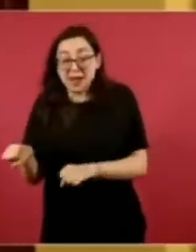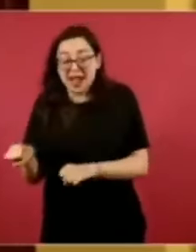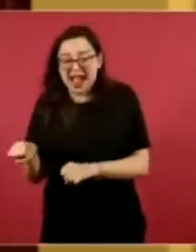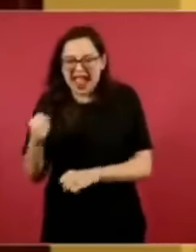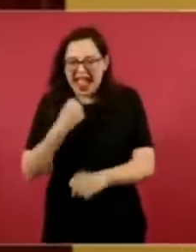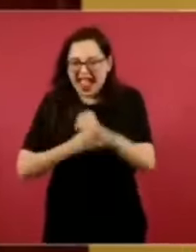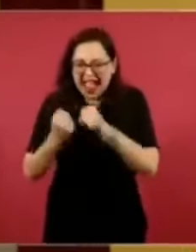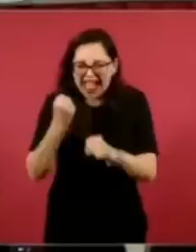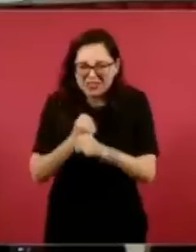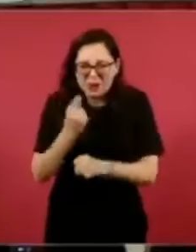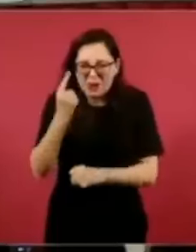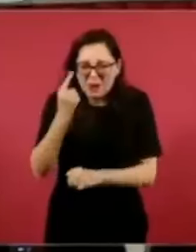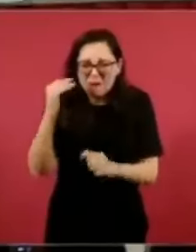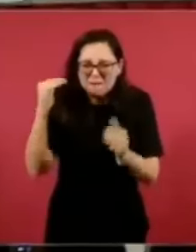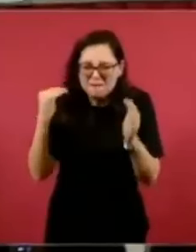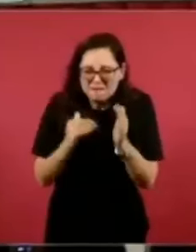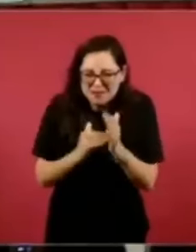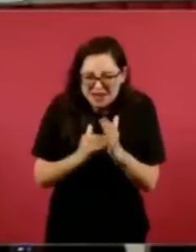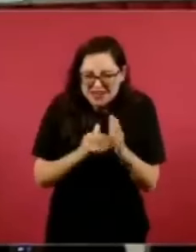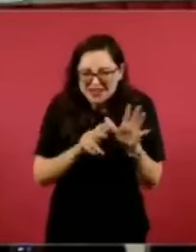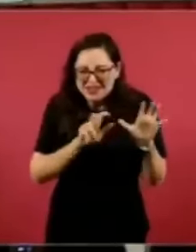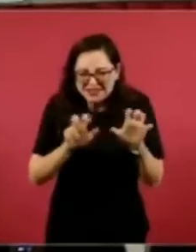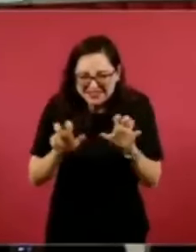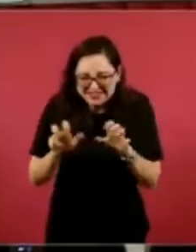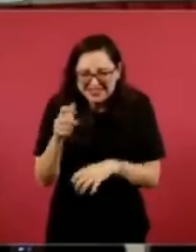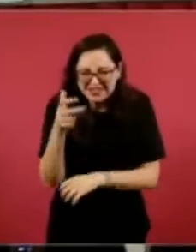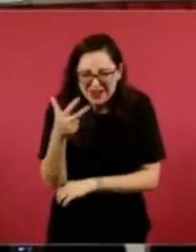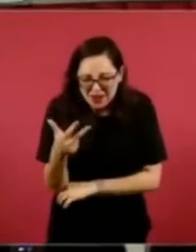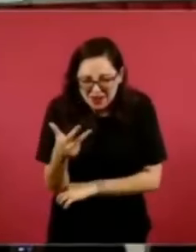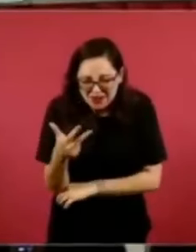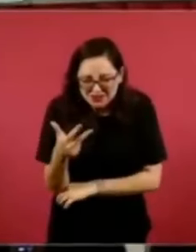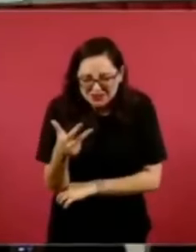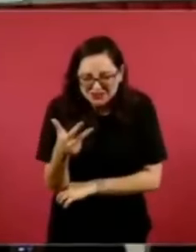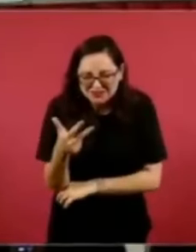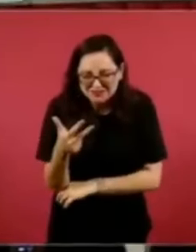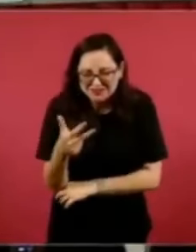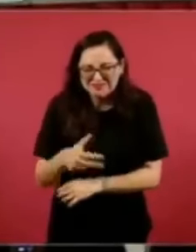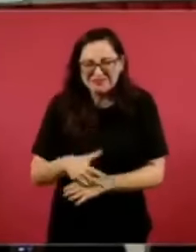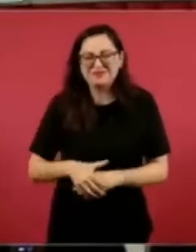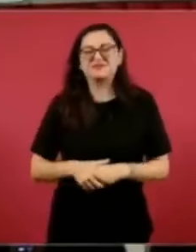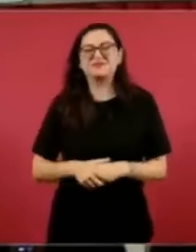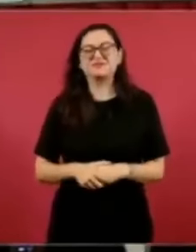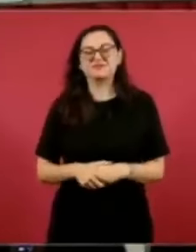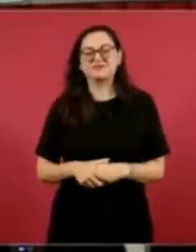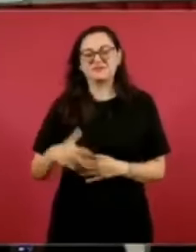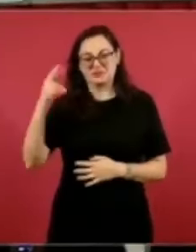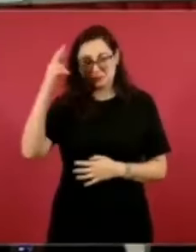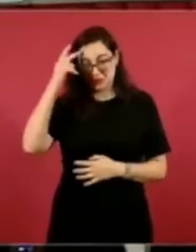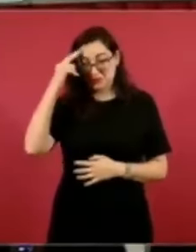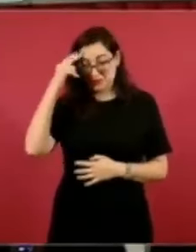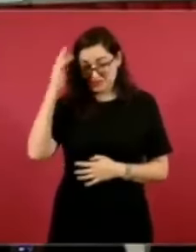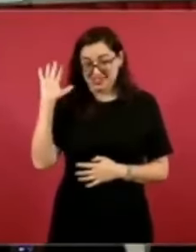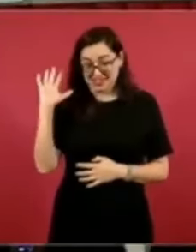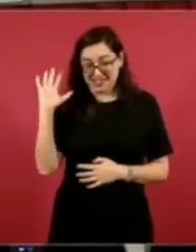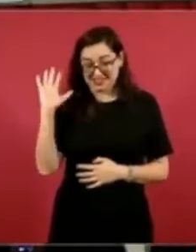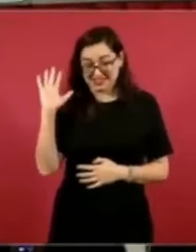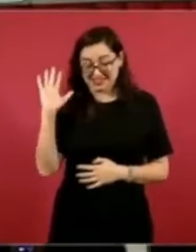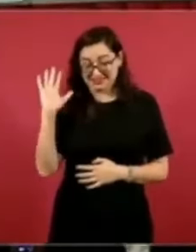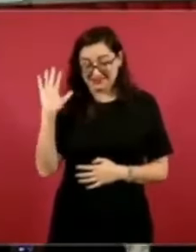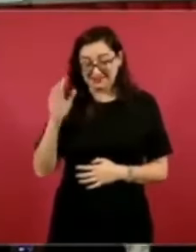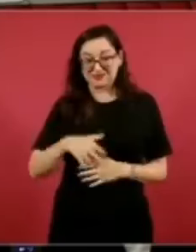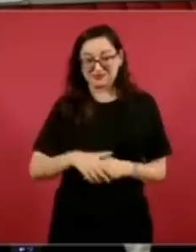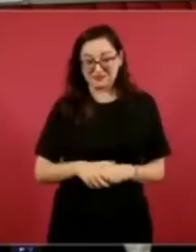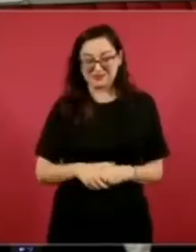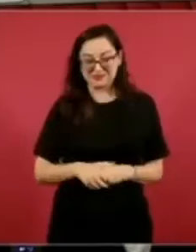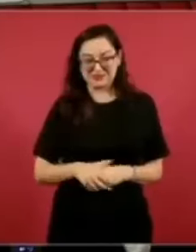1908, con Porfirio Díaz, sí, que fue cuando se